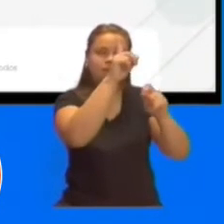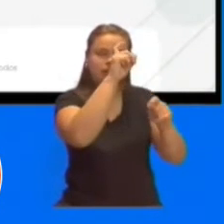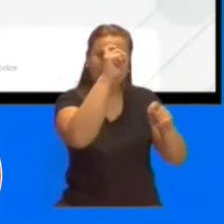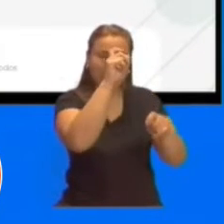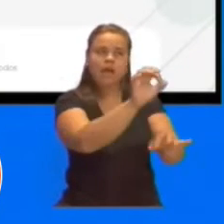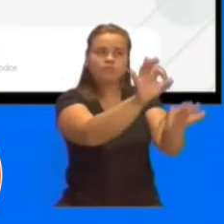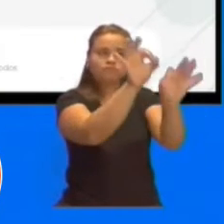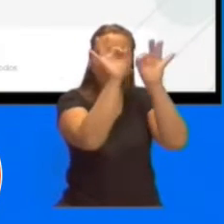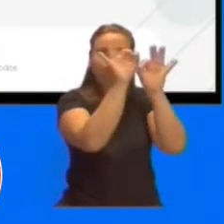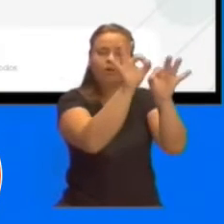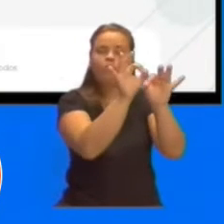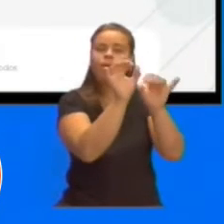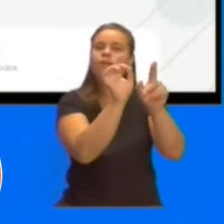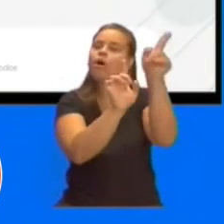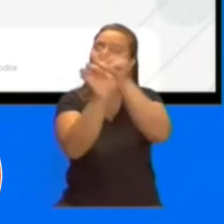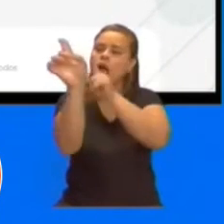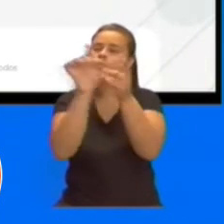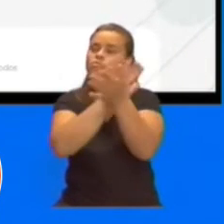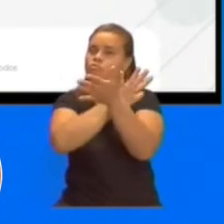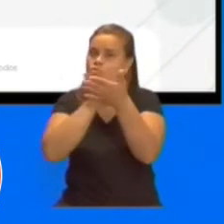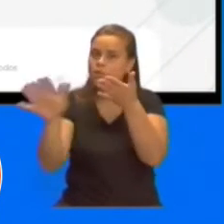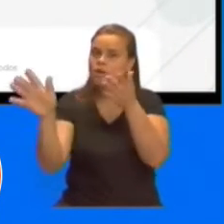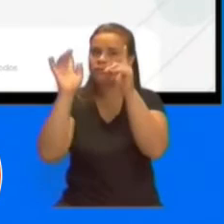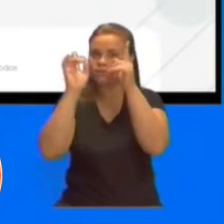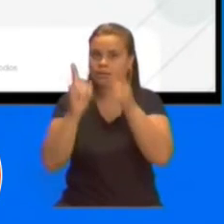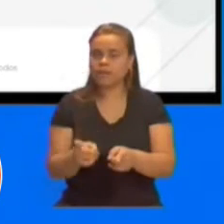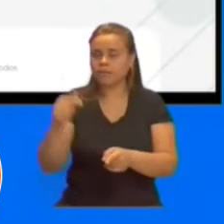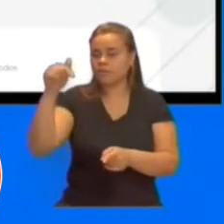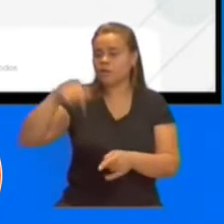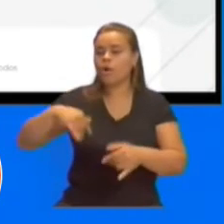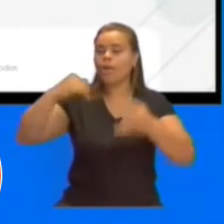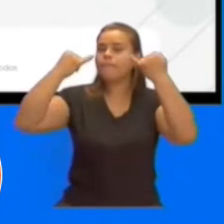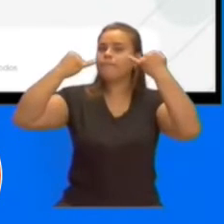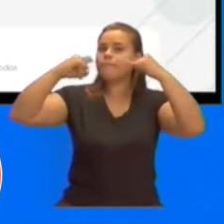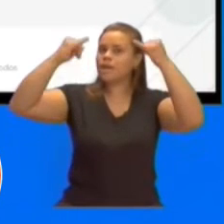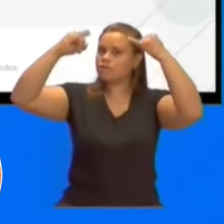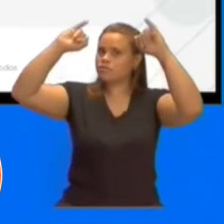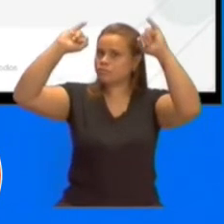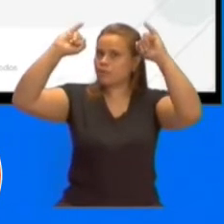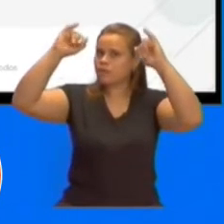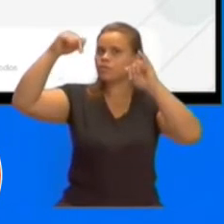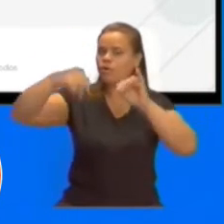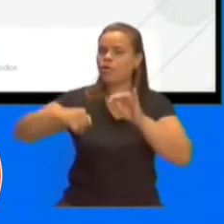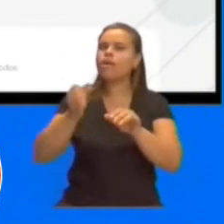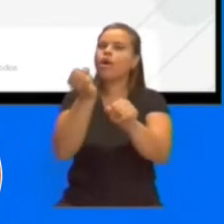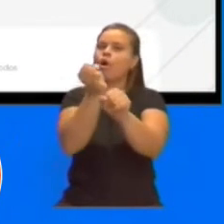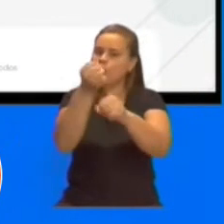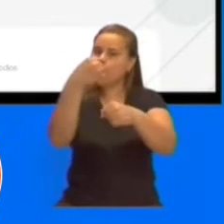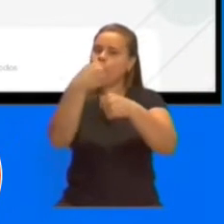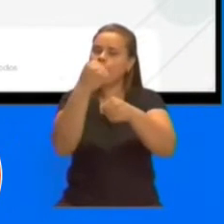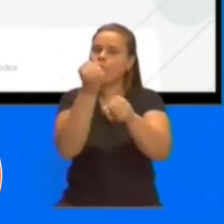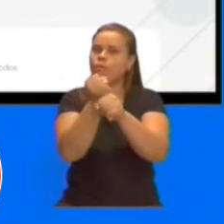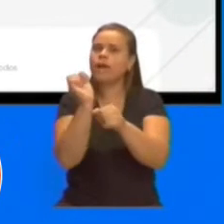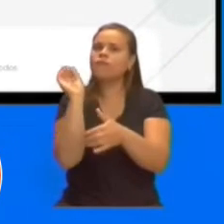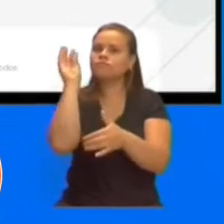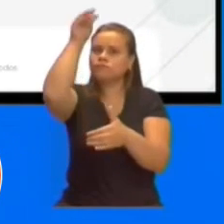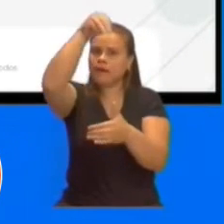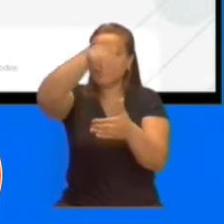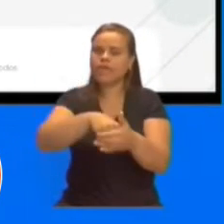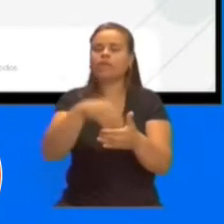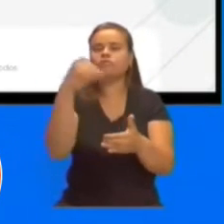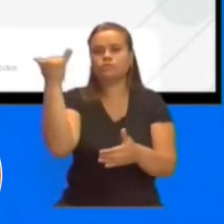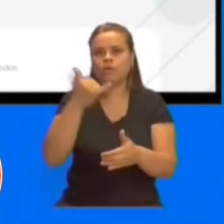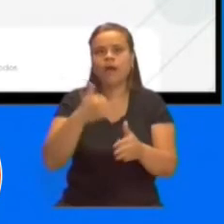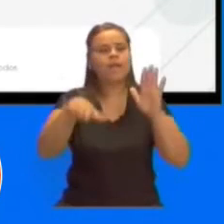casos construidos a nuevos, hay realmente un presupuesto que se traduce en obras, que se traduce en políticas, que se traduce en programas